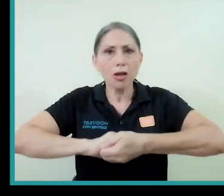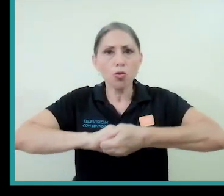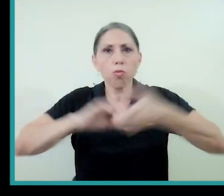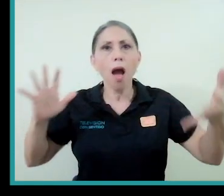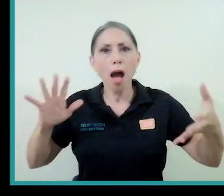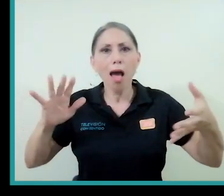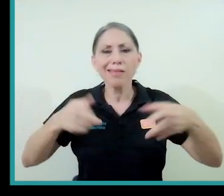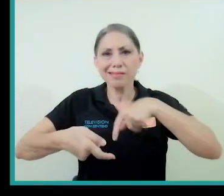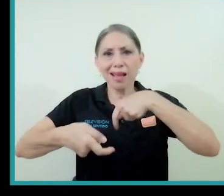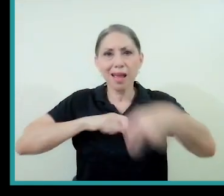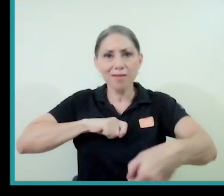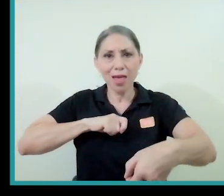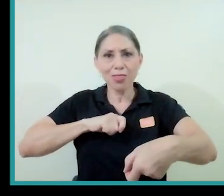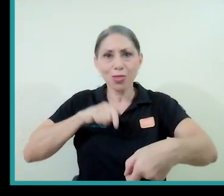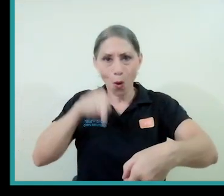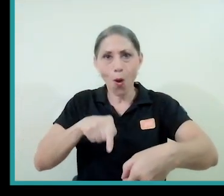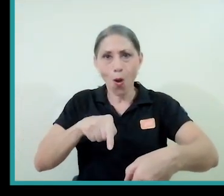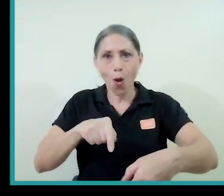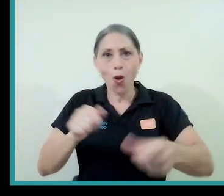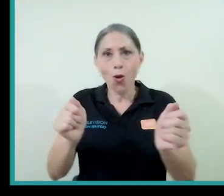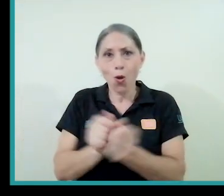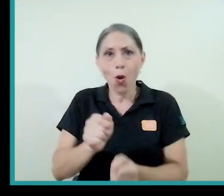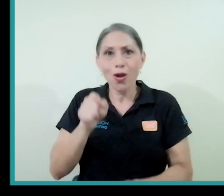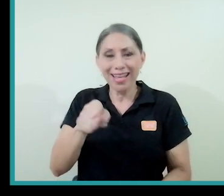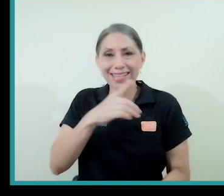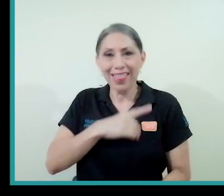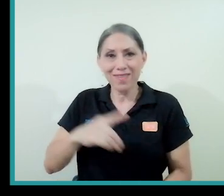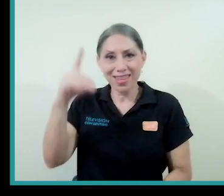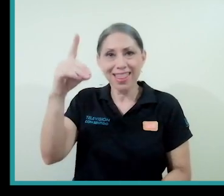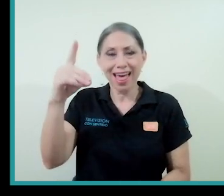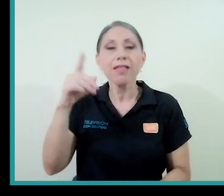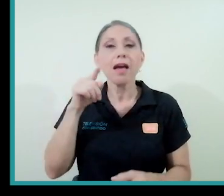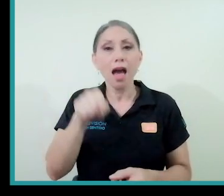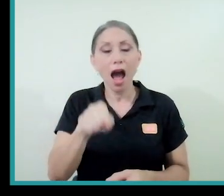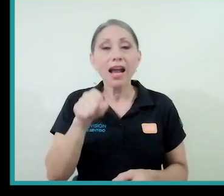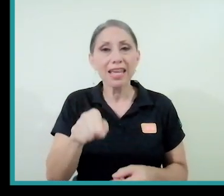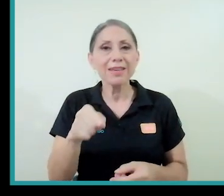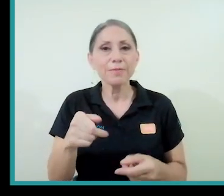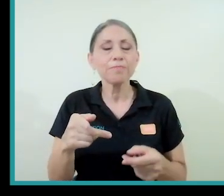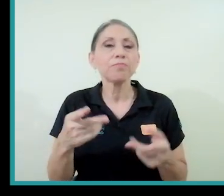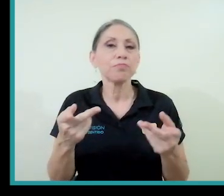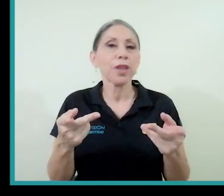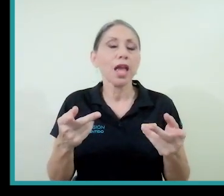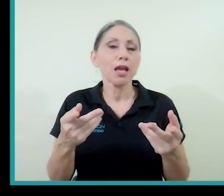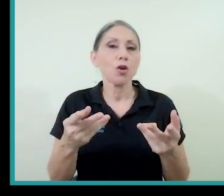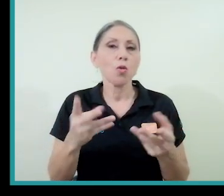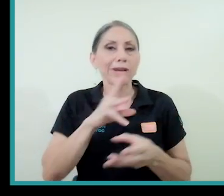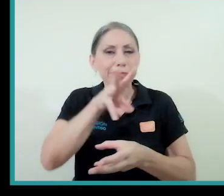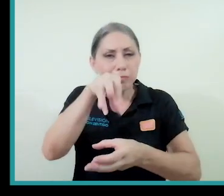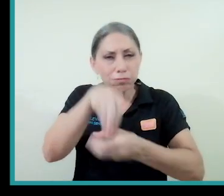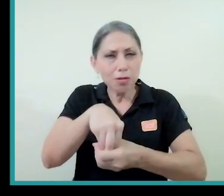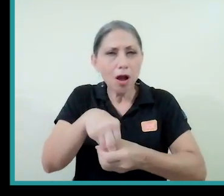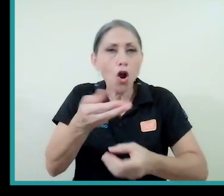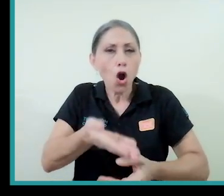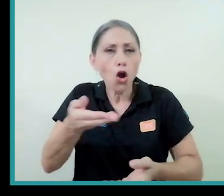con esa divinidad y, por supuesto, entonces aquí se cruzan cosas muy